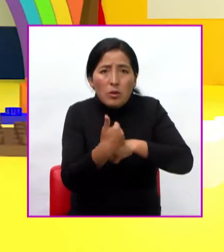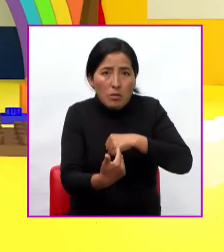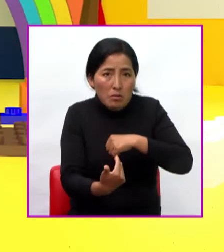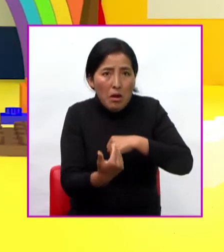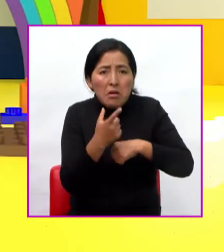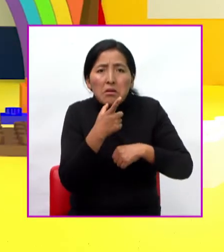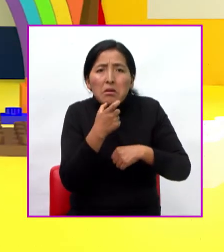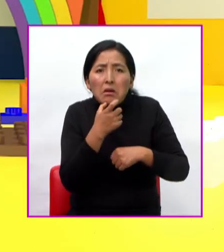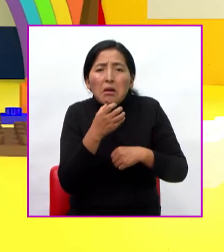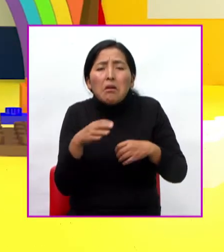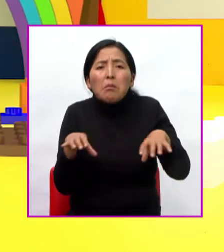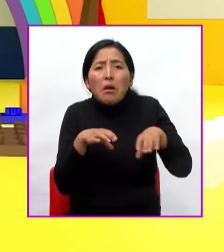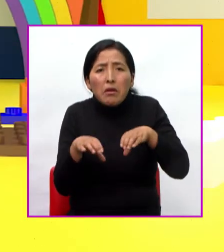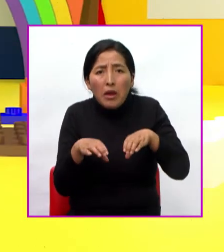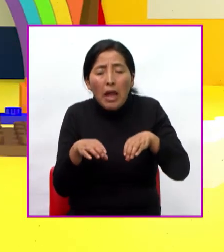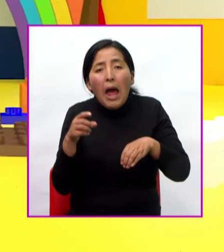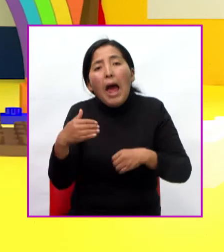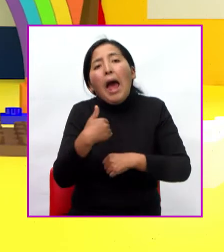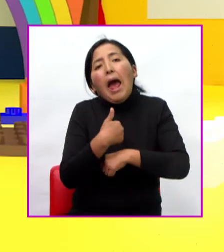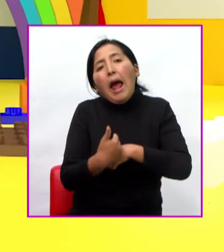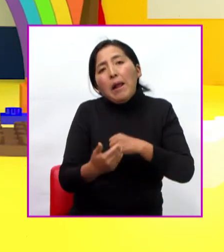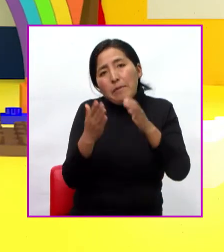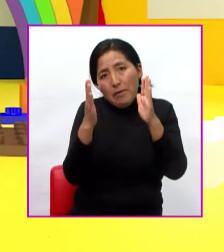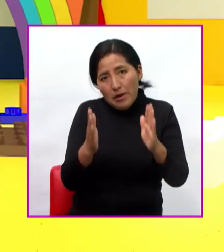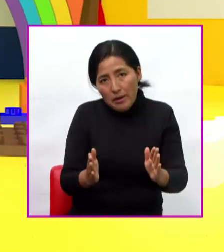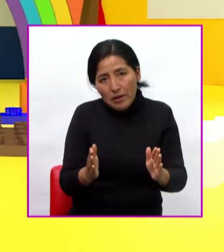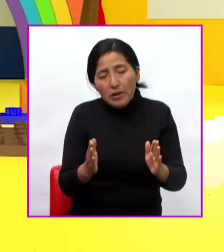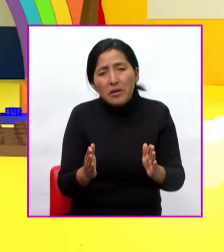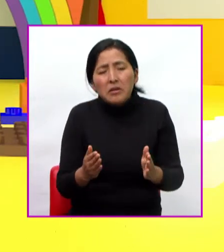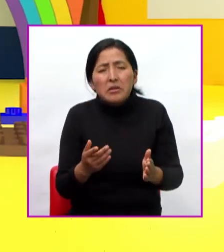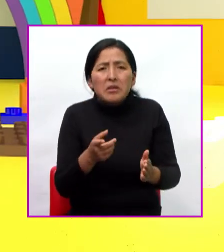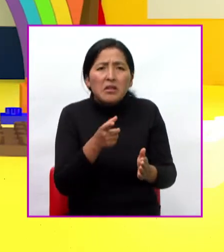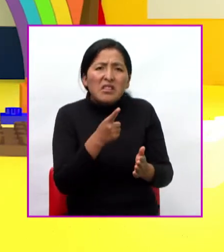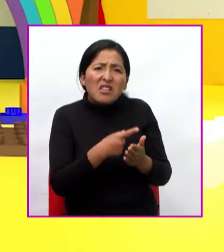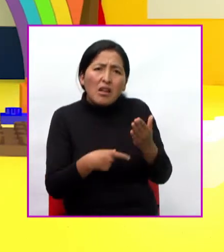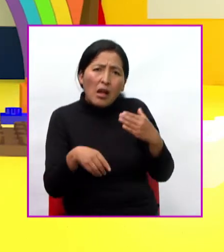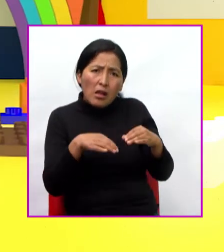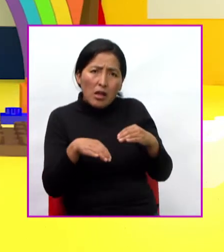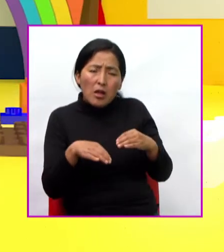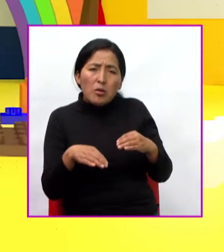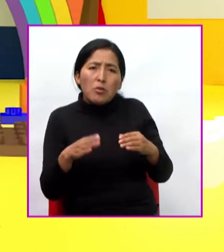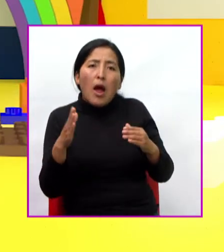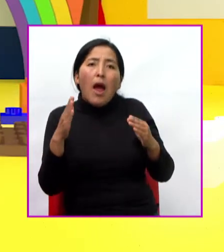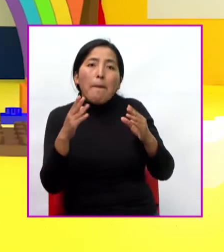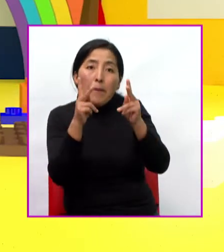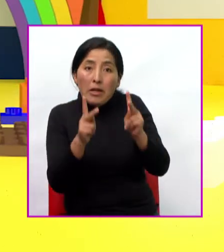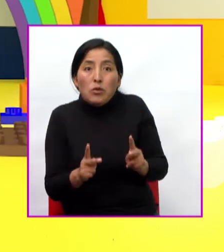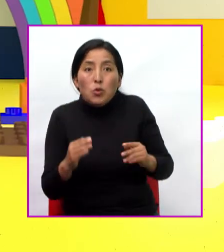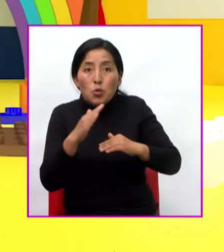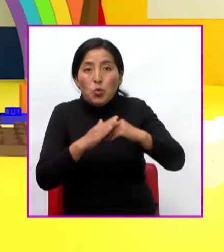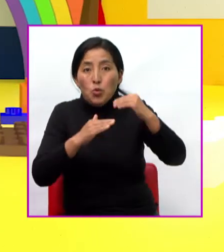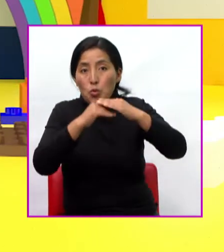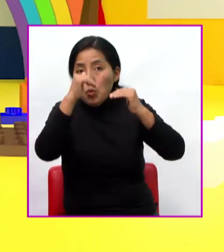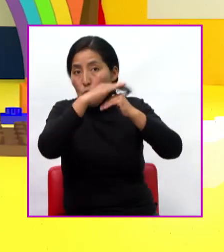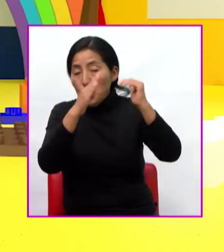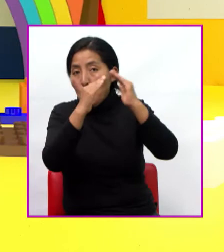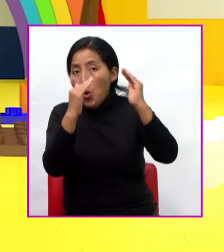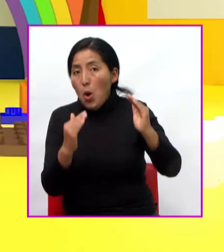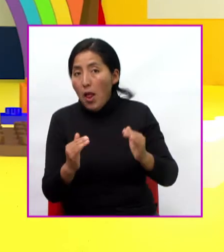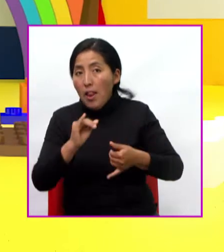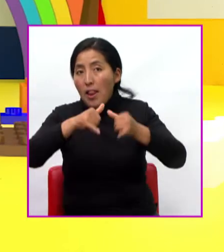cierto? ¿Y qué haríamos si no existieran personas que construyen las casitas? Ingenieros